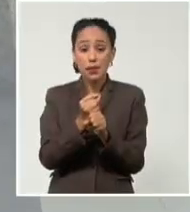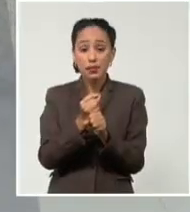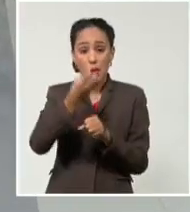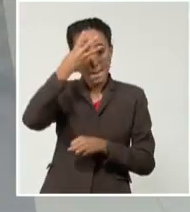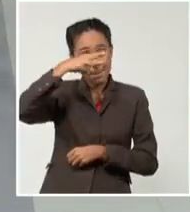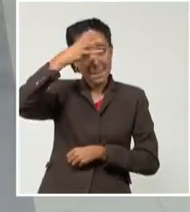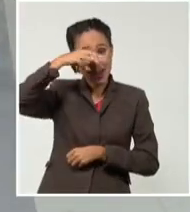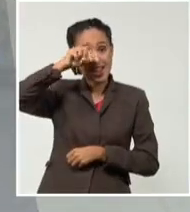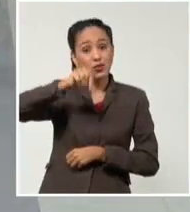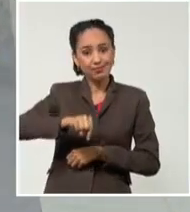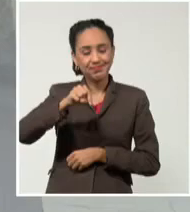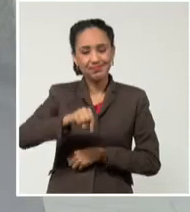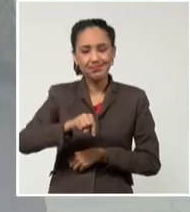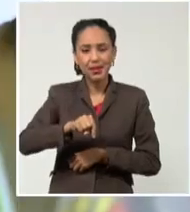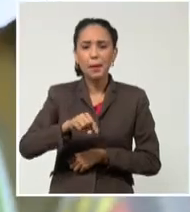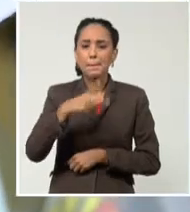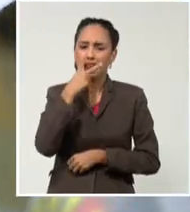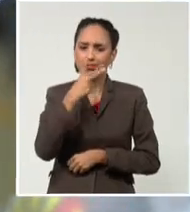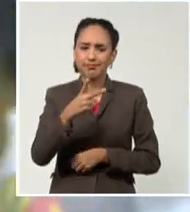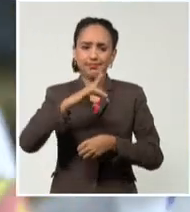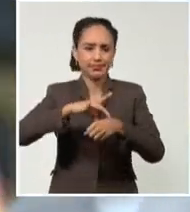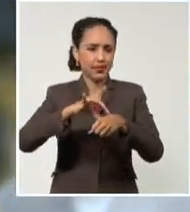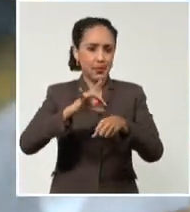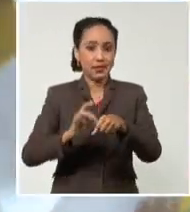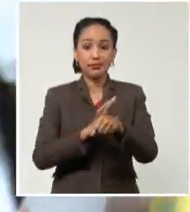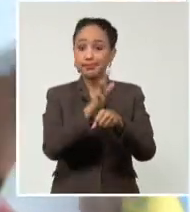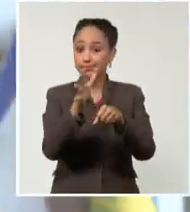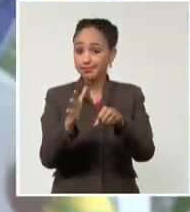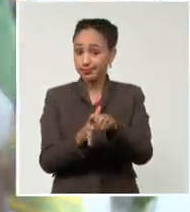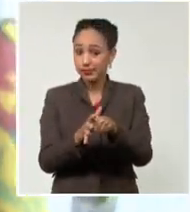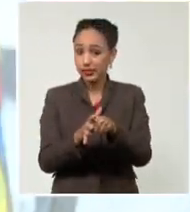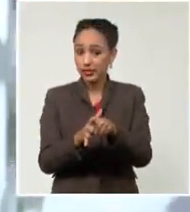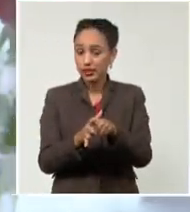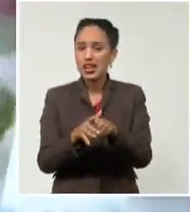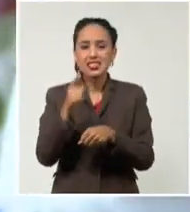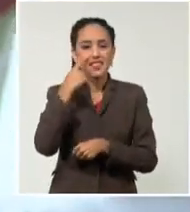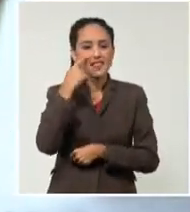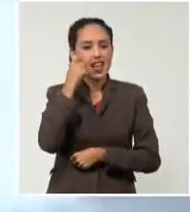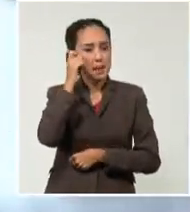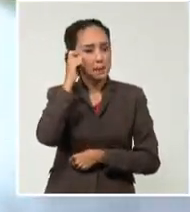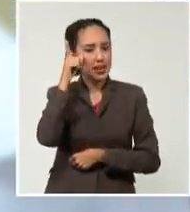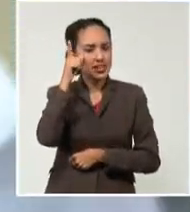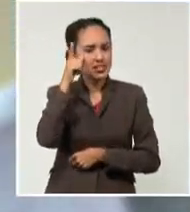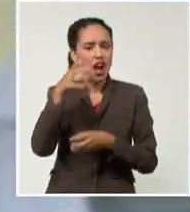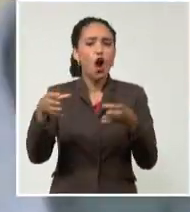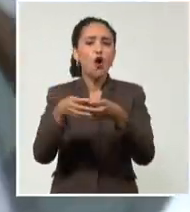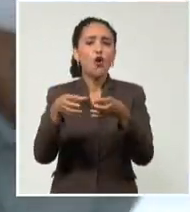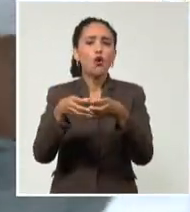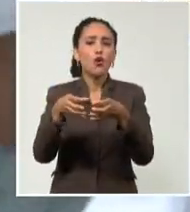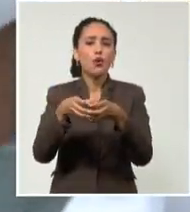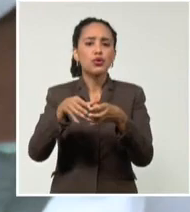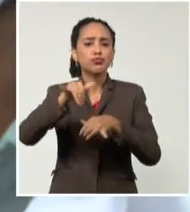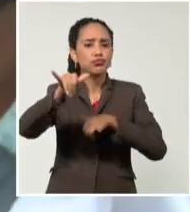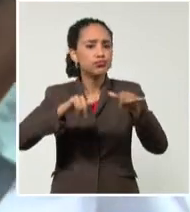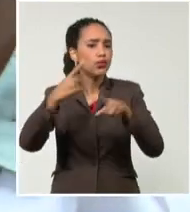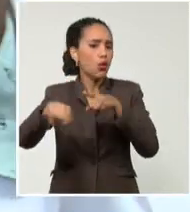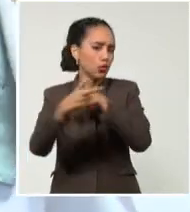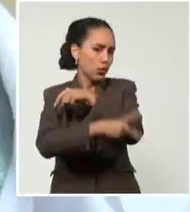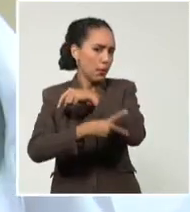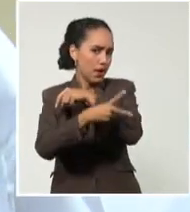en el enfrentamiento y control a la COVID-19 cuenta con experiencia de colaboración médica en varios países.